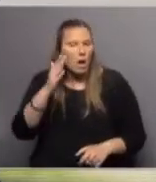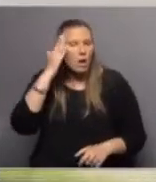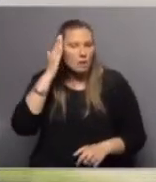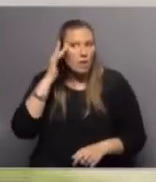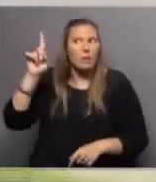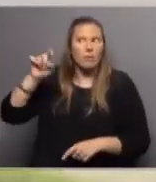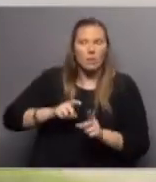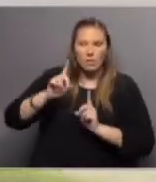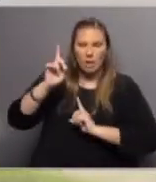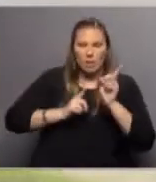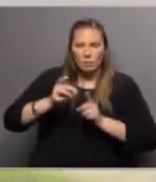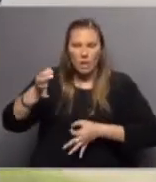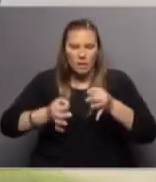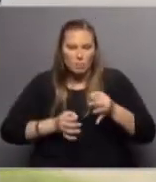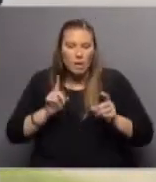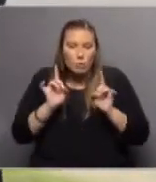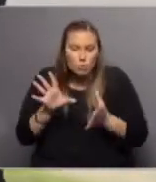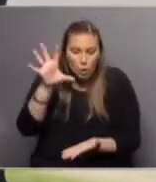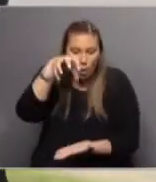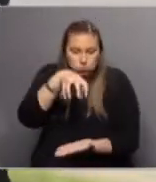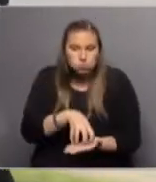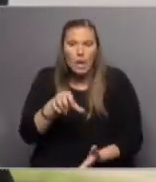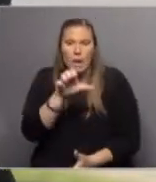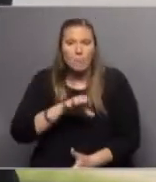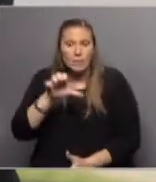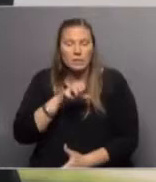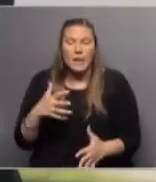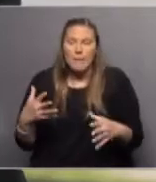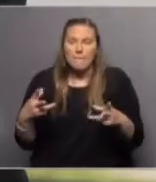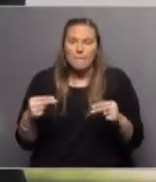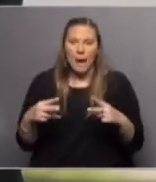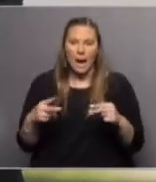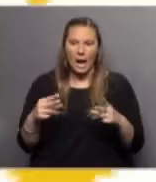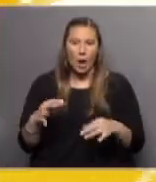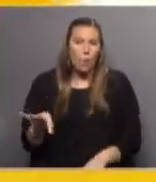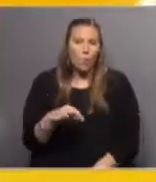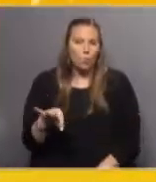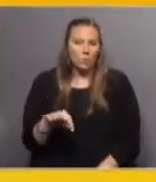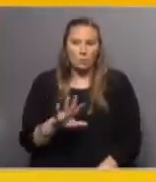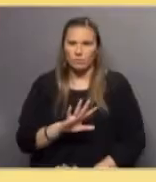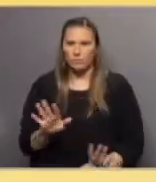de la Facultad de Química en un solo proyecto es, yo diría, prácticamente único.